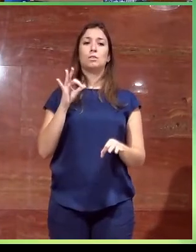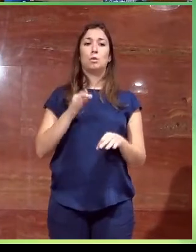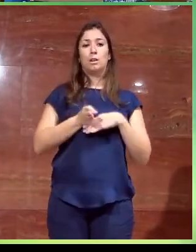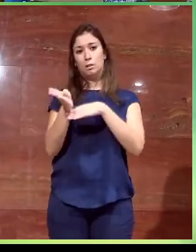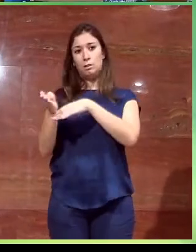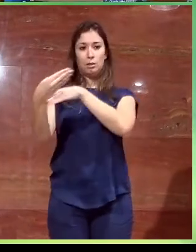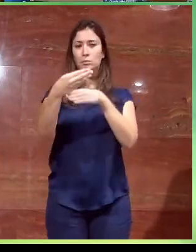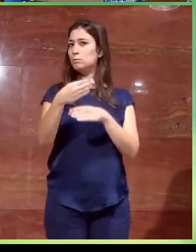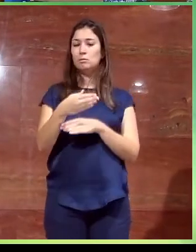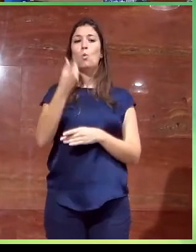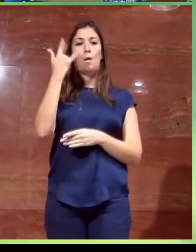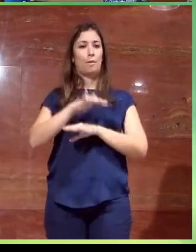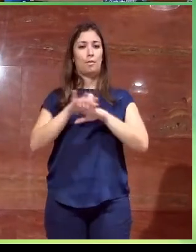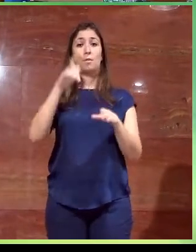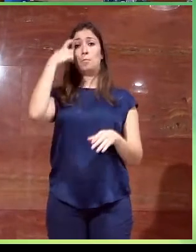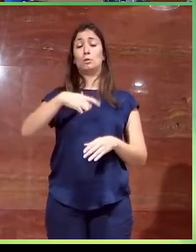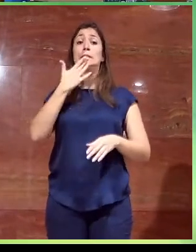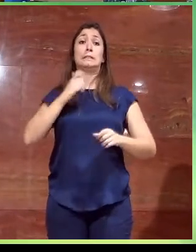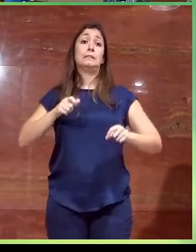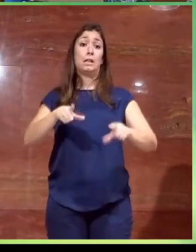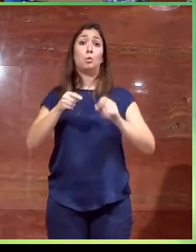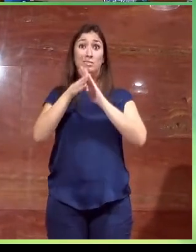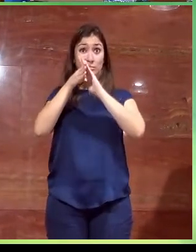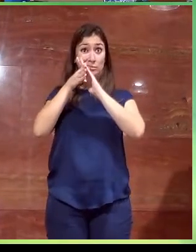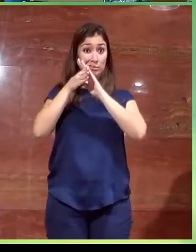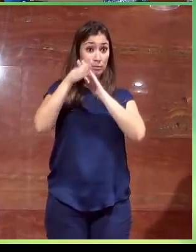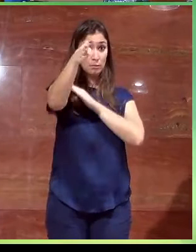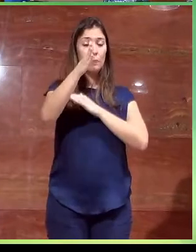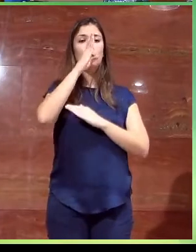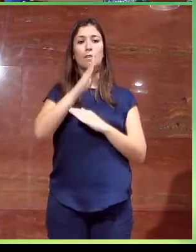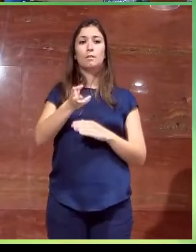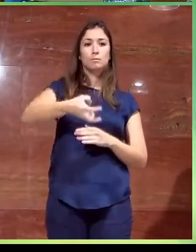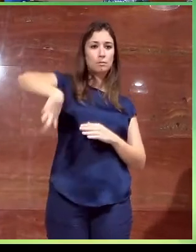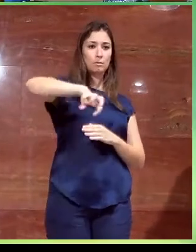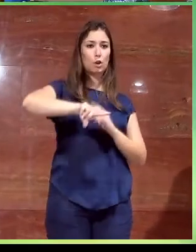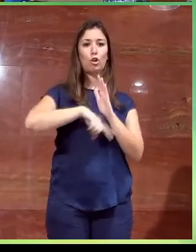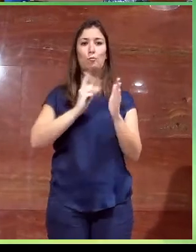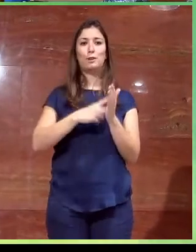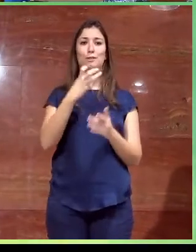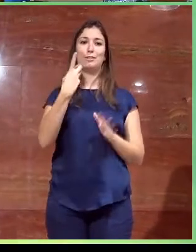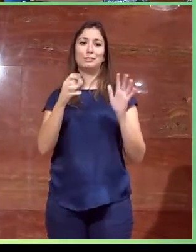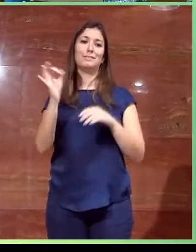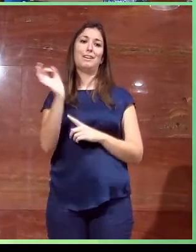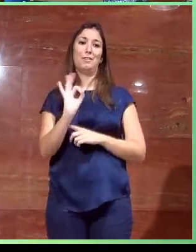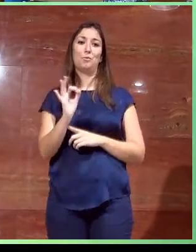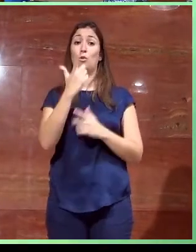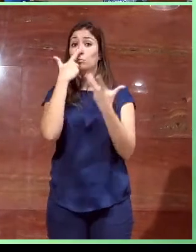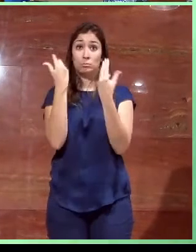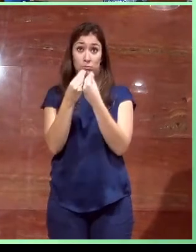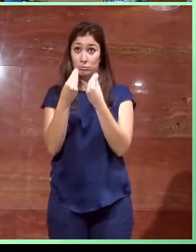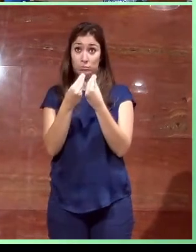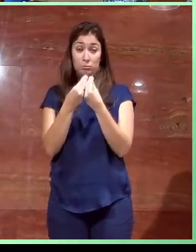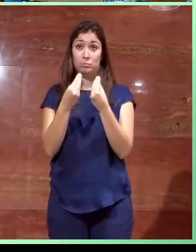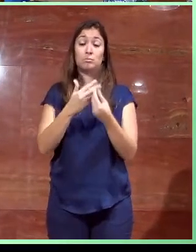donde una persona como una reducida de usuarios de silla de ruedas pueda ejecutar un giro de 360 grados y como no teníamos espacio suficiente para